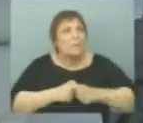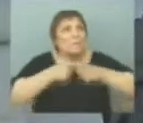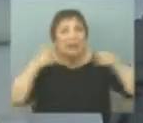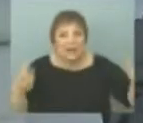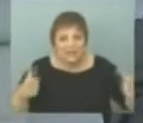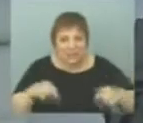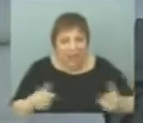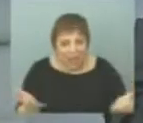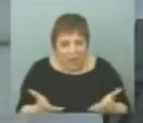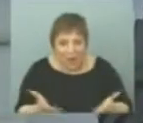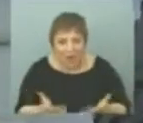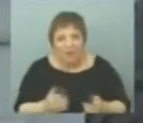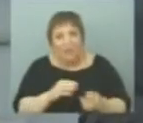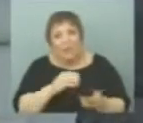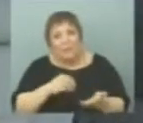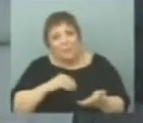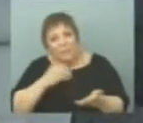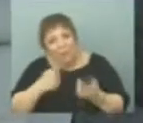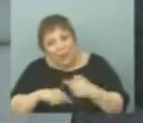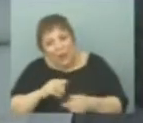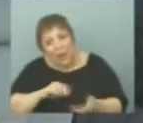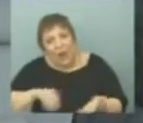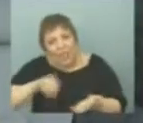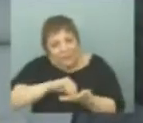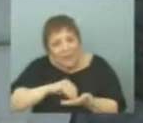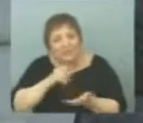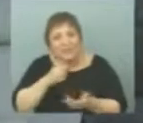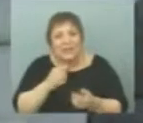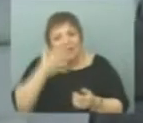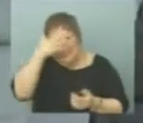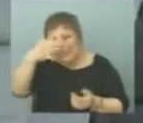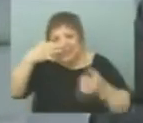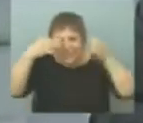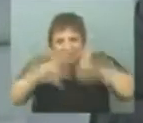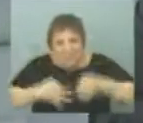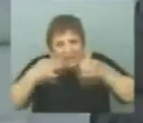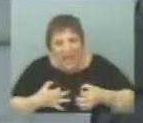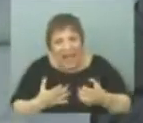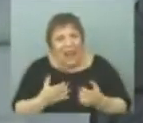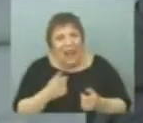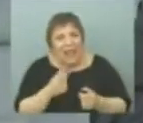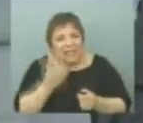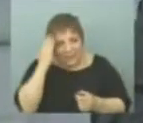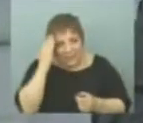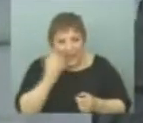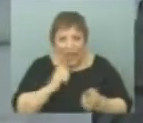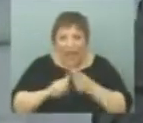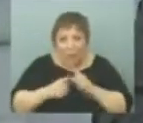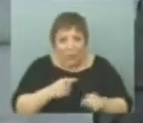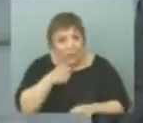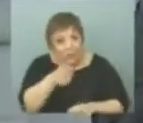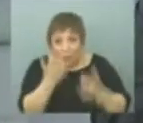Pero además, gente especialista en acuerdos y que quiera hacer los acuerdos. Porque si usted no los quiere hacer, no los va a hacer nunca.